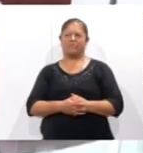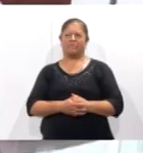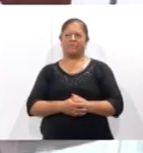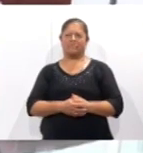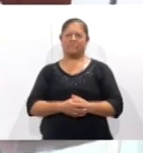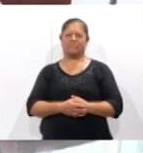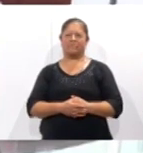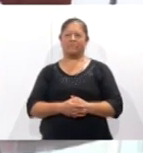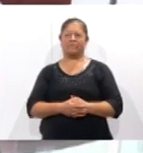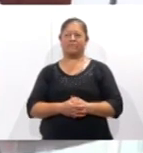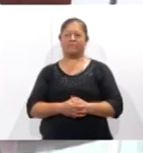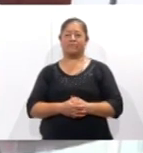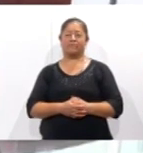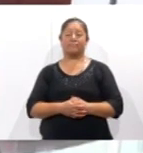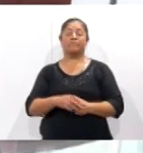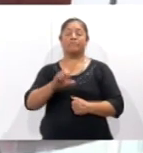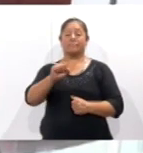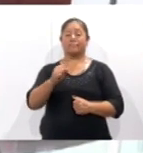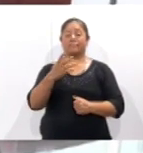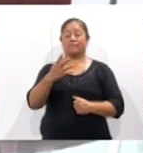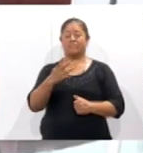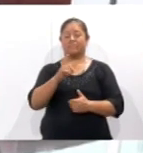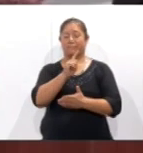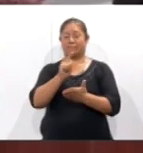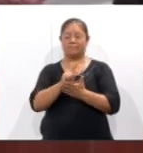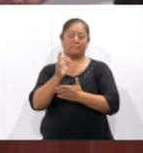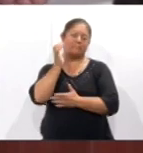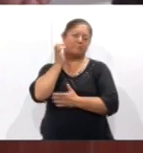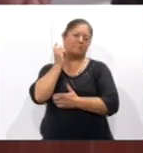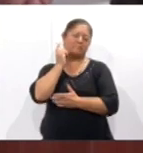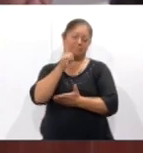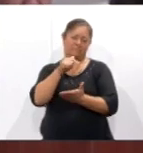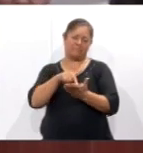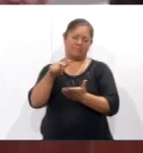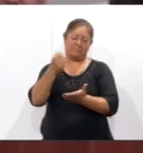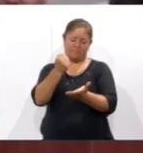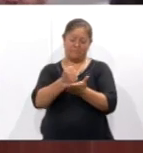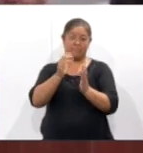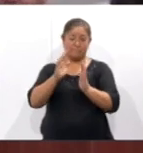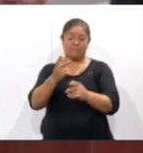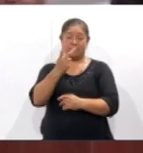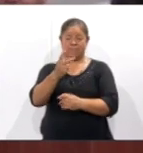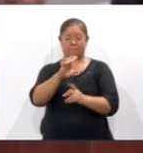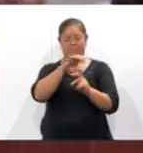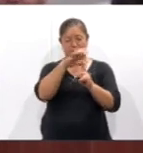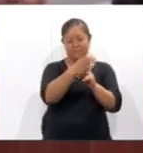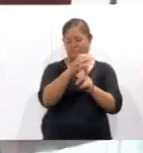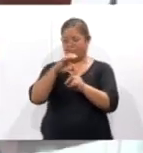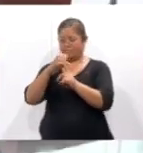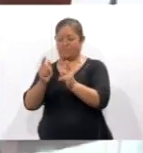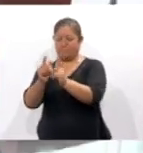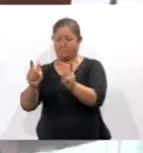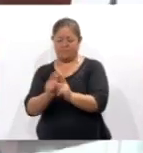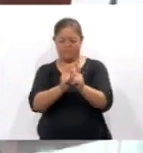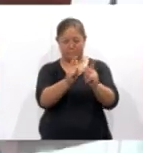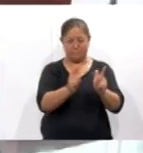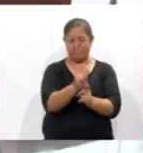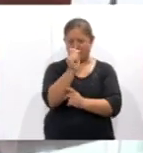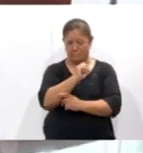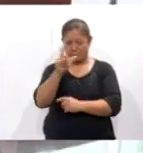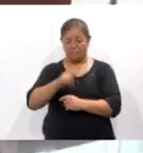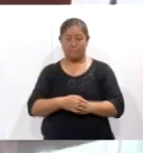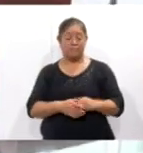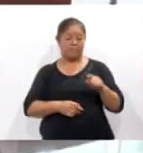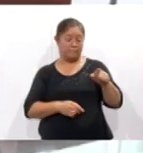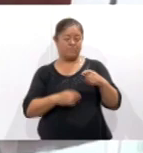Los integrantes de la 64ta legislatura local aprobaron la creación de dos comisiones especiales. Una de